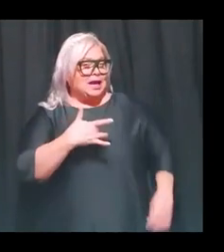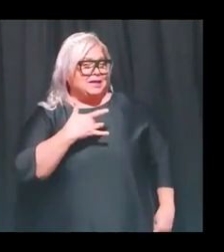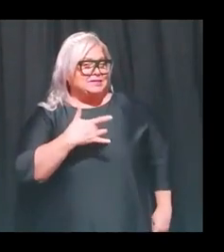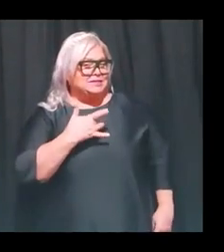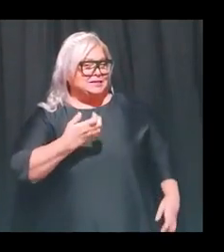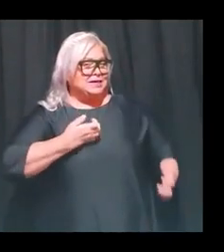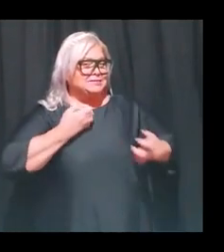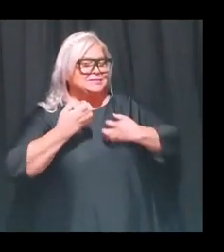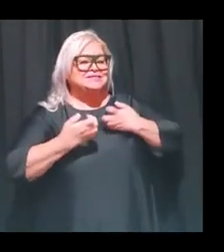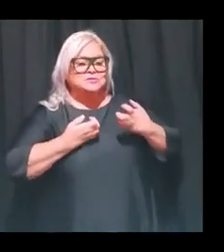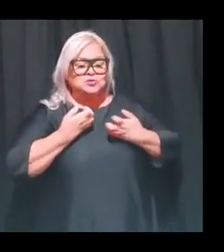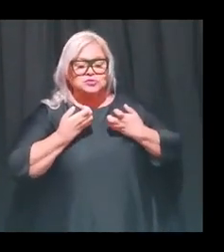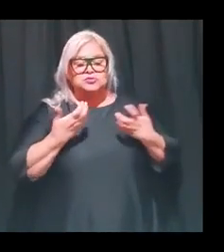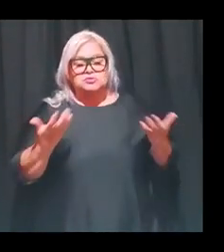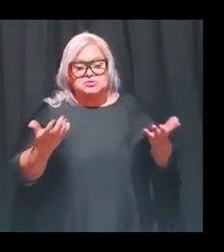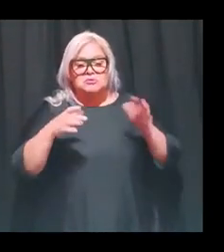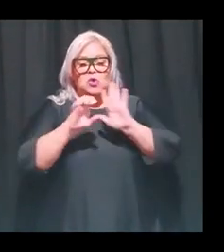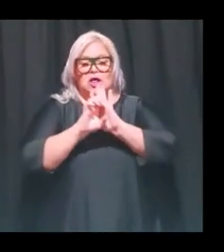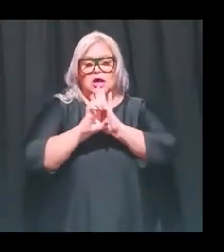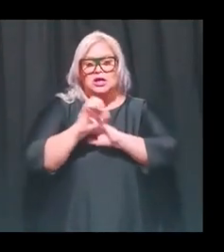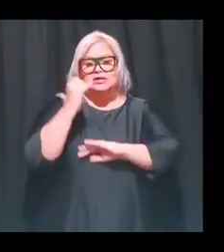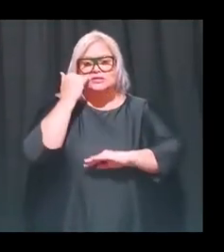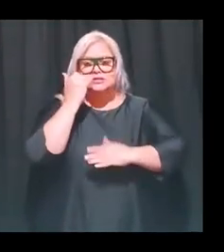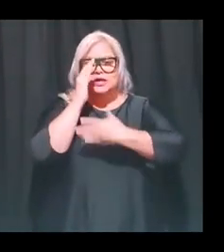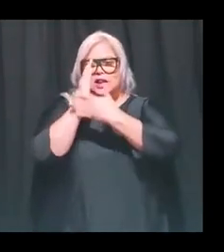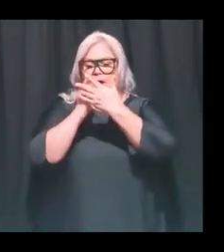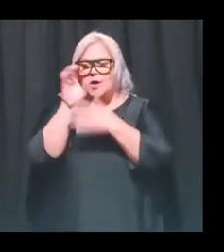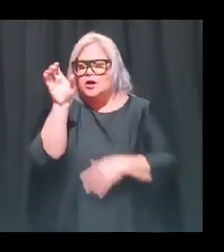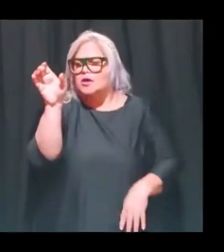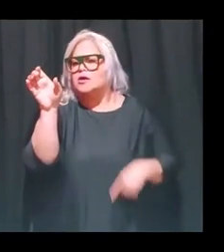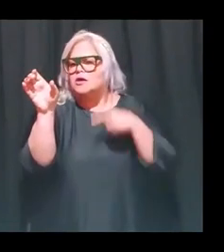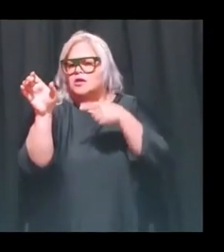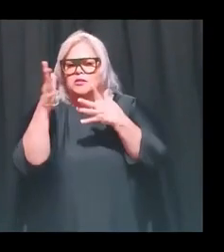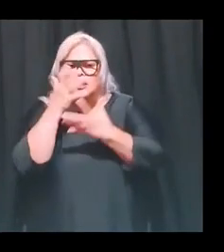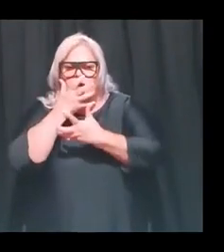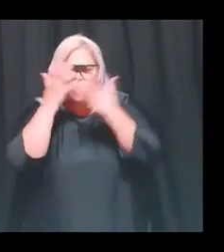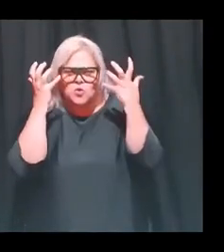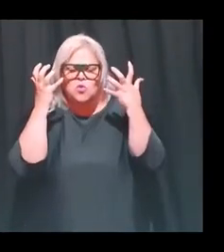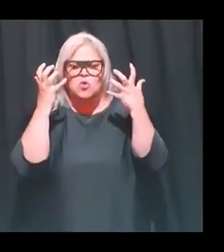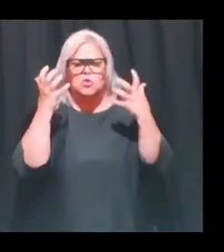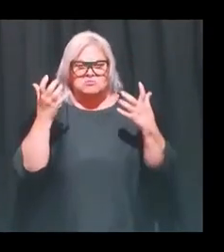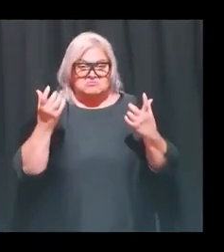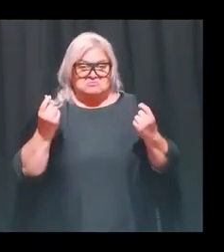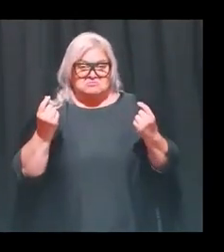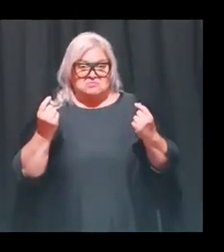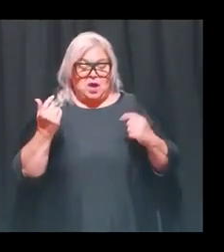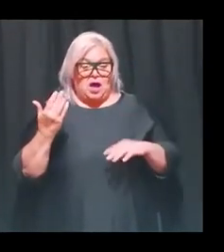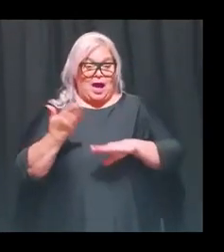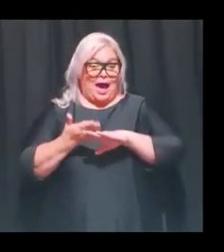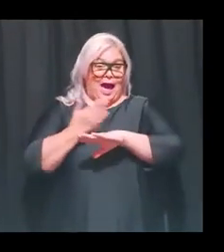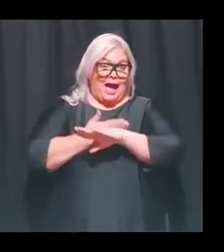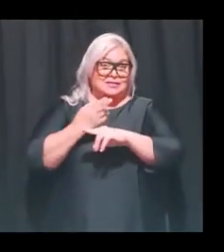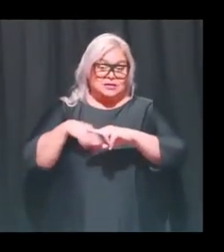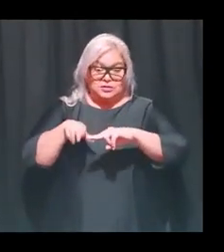esa emoción. Por ejemplo, si estuviéramos en la parte de enojo, pues tuviéramos que, antes de sentarnos